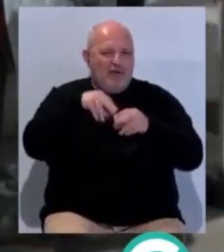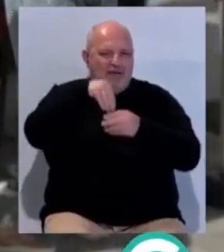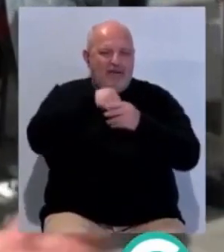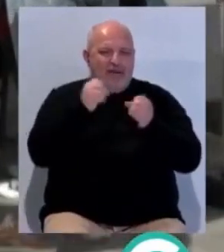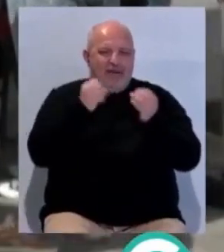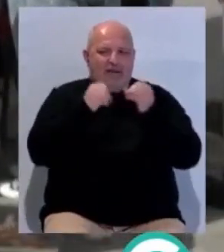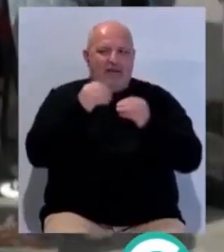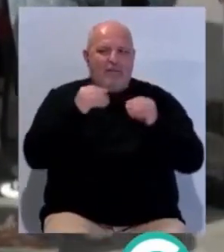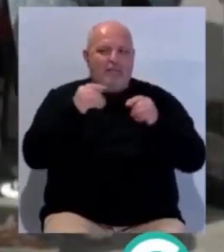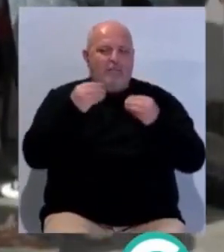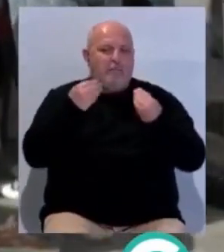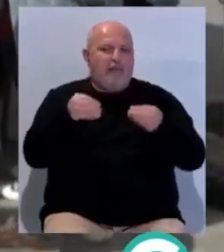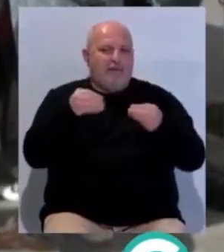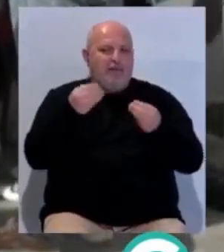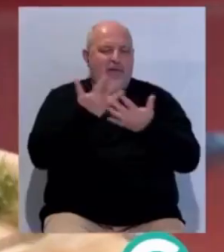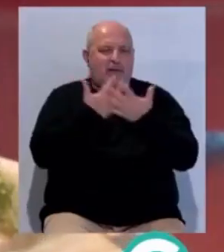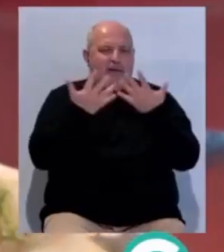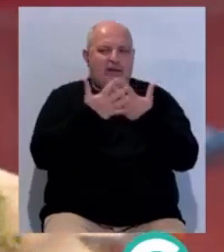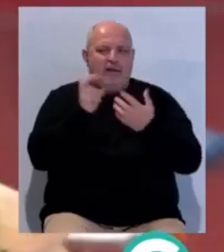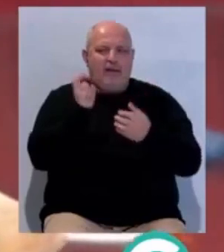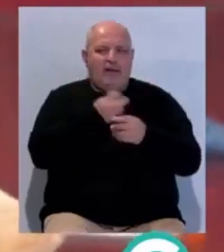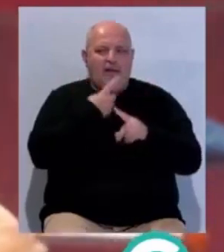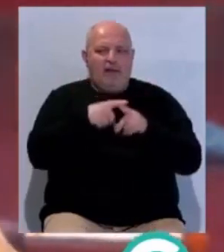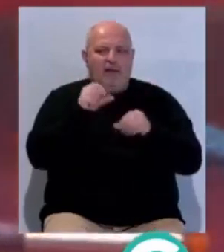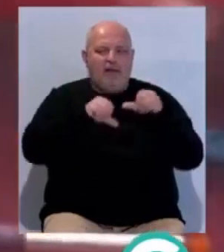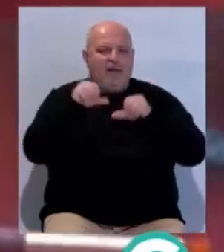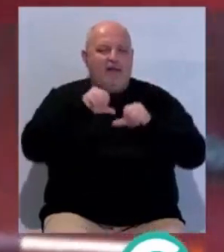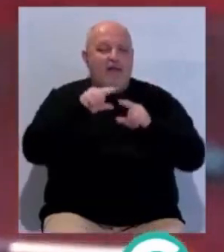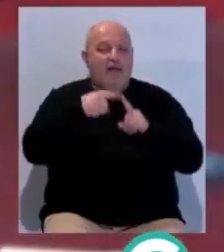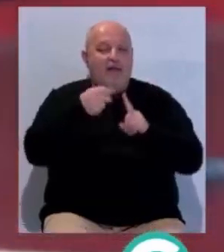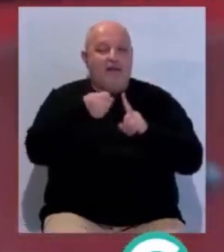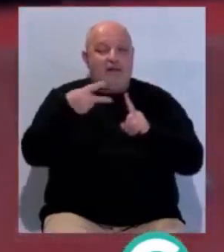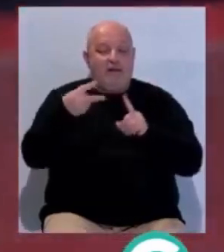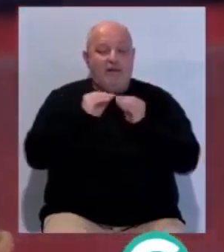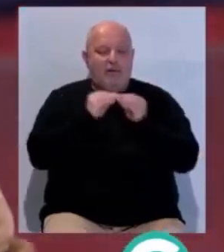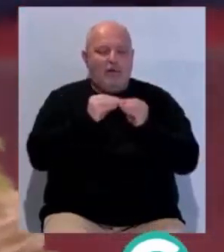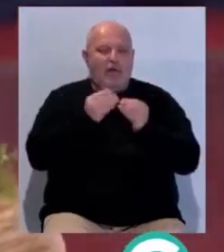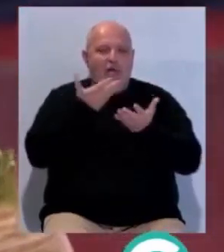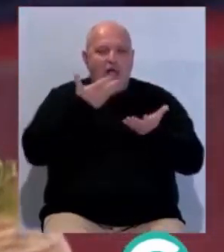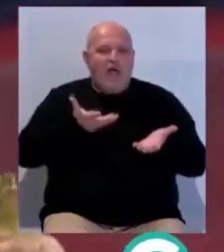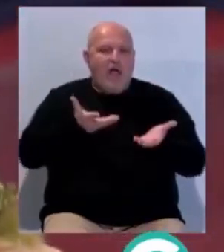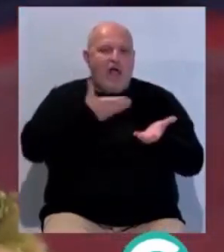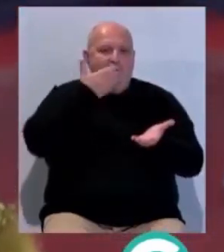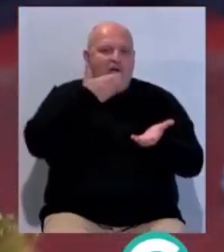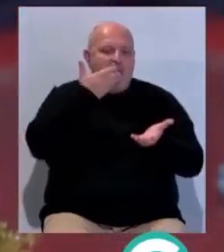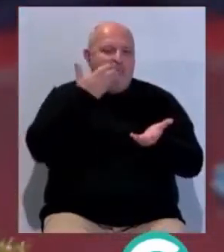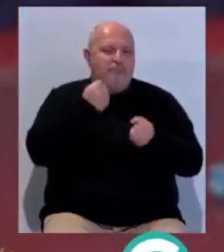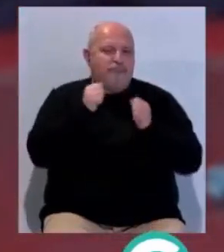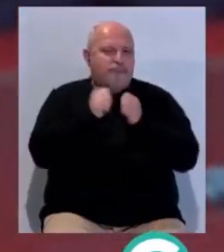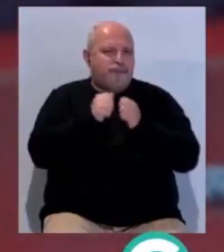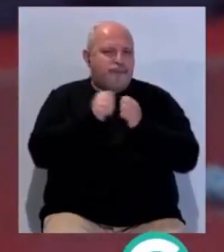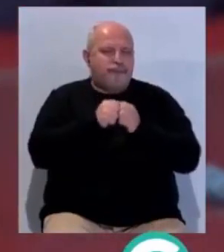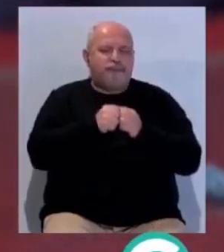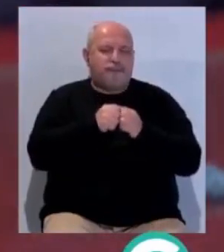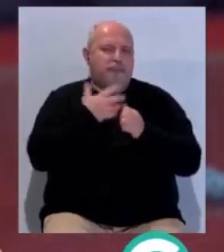tiene partículas de plástico, entre otros químicos y eso luego después de modelar se hornean y ya quedan las piezas súper fuertes y